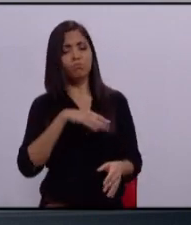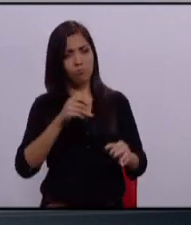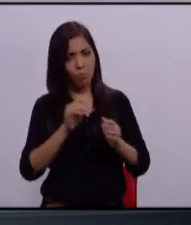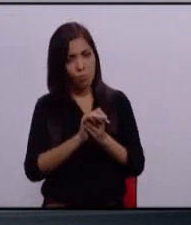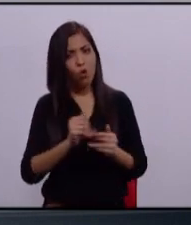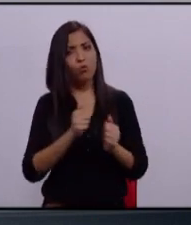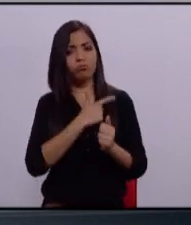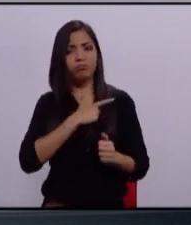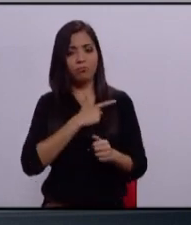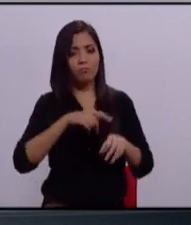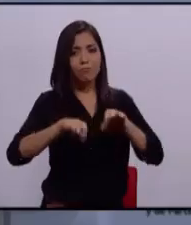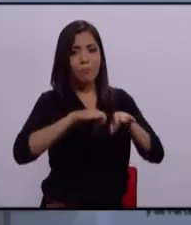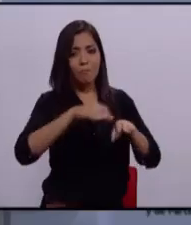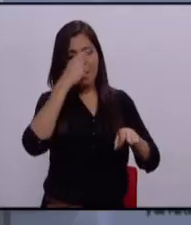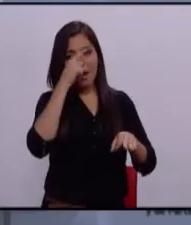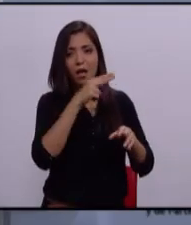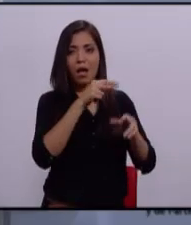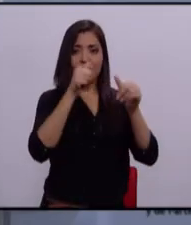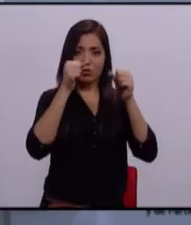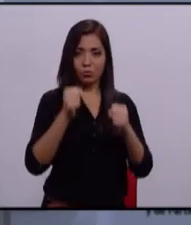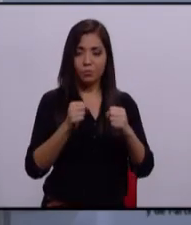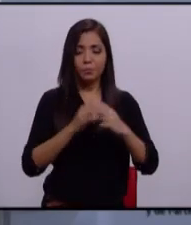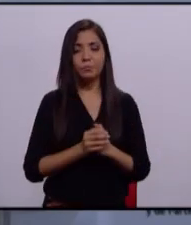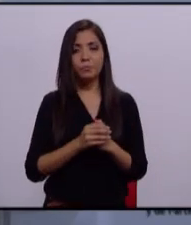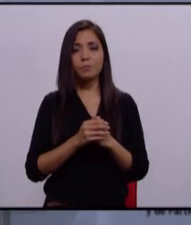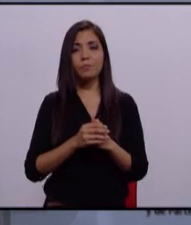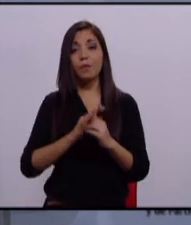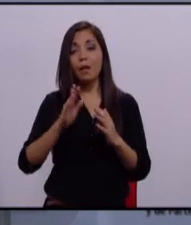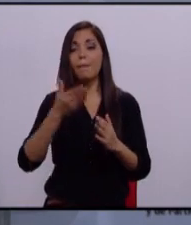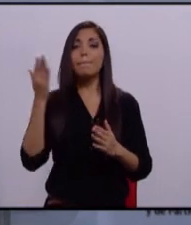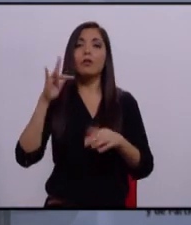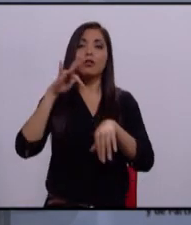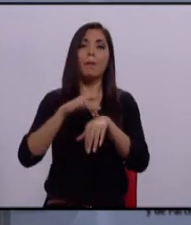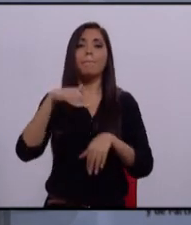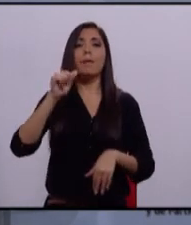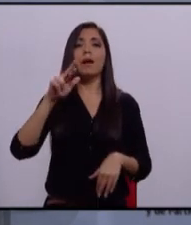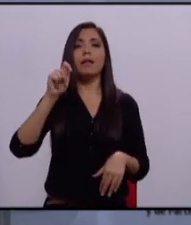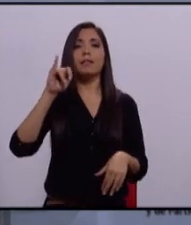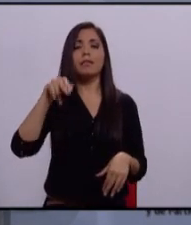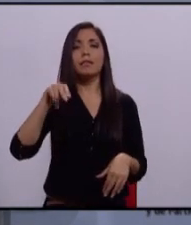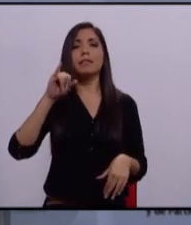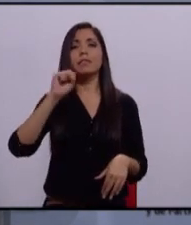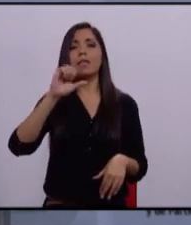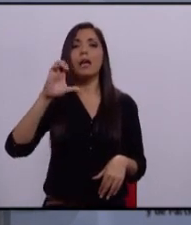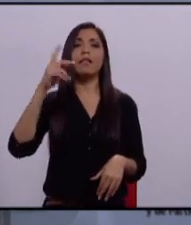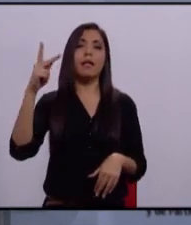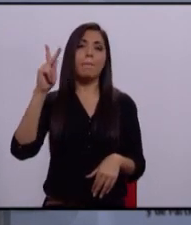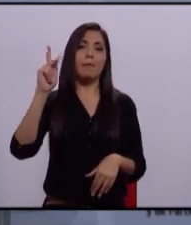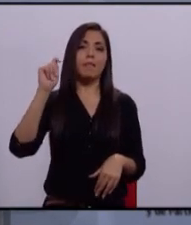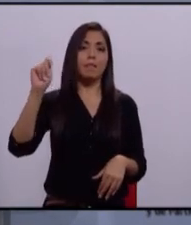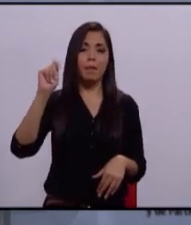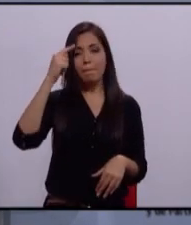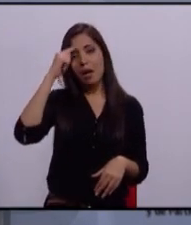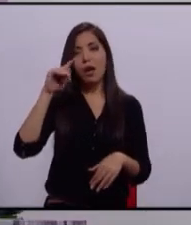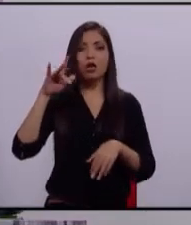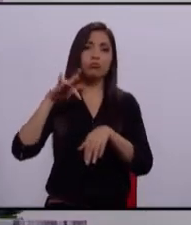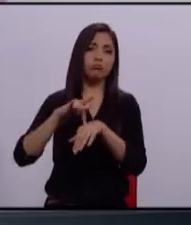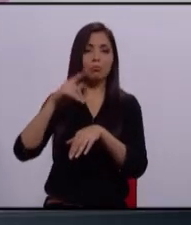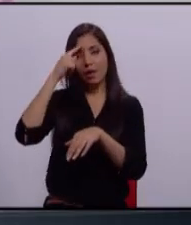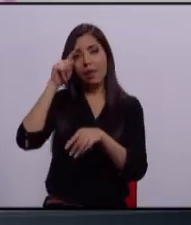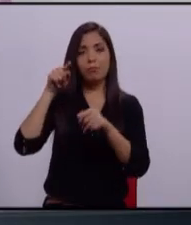lo que corresponde en la seguridad. Martín Isaac Pérez Gómez, candidato del Partido del Trabajo, es su turno para réplicas.